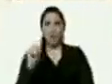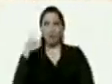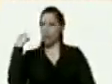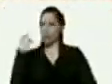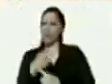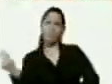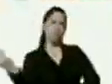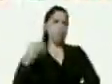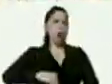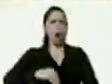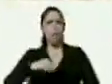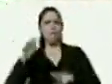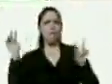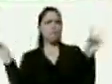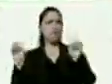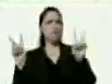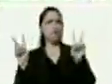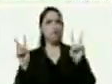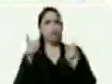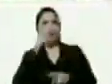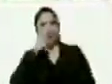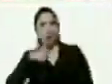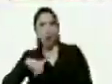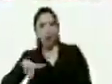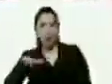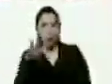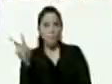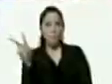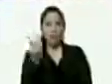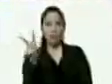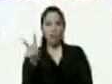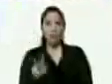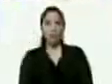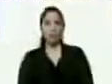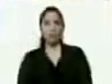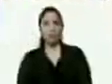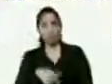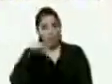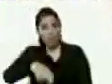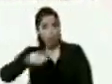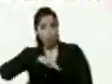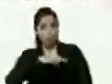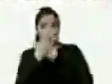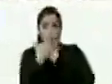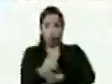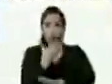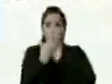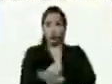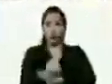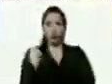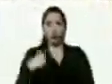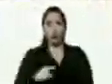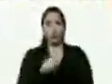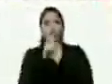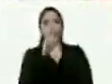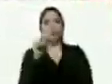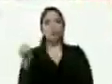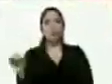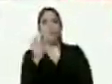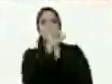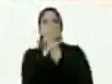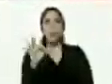más victoria para el pueblo venezolano aquí en aquí Monagas ya tenemos 100%